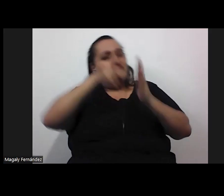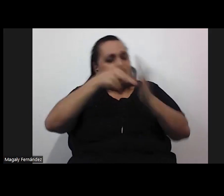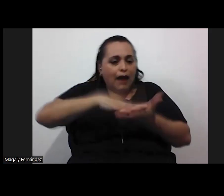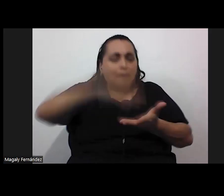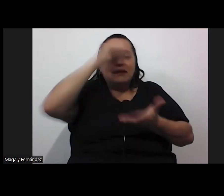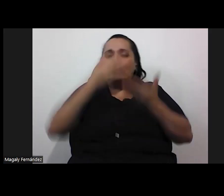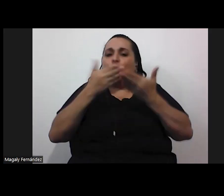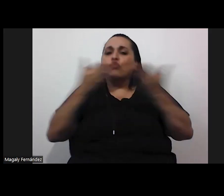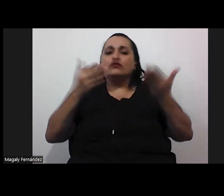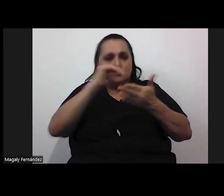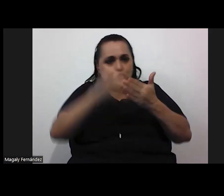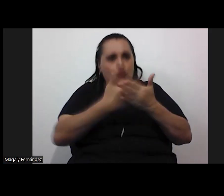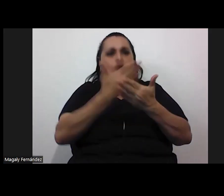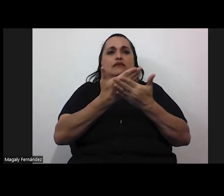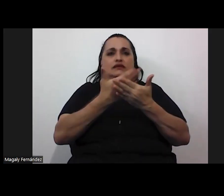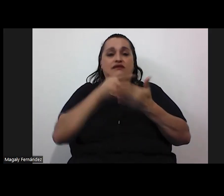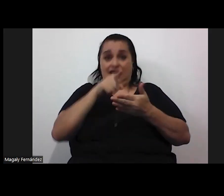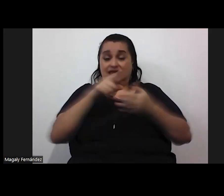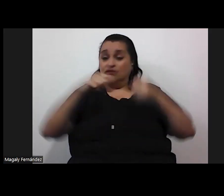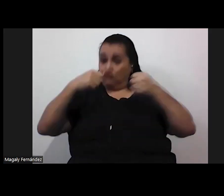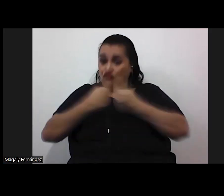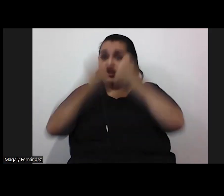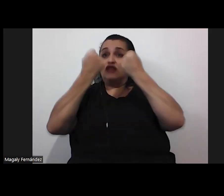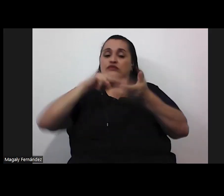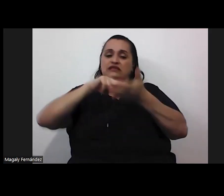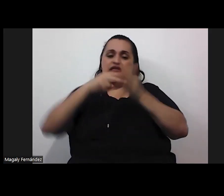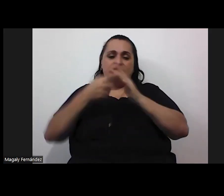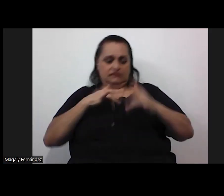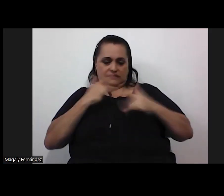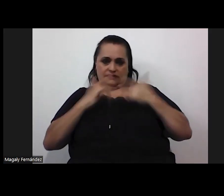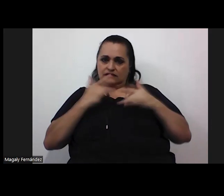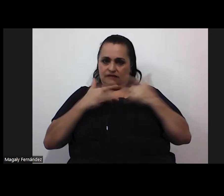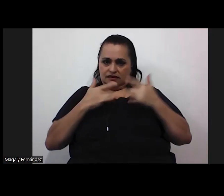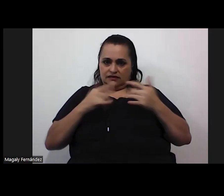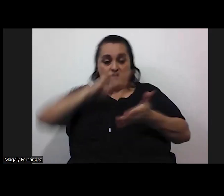y ese es el reto de sensibilizar reaprender